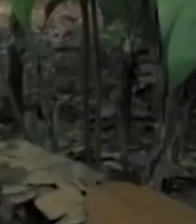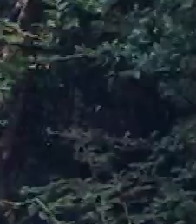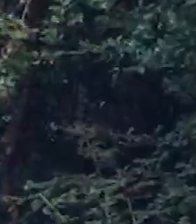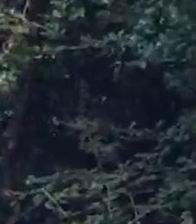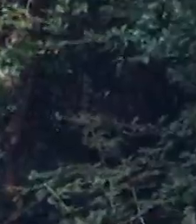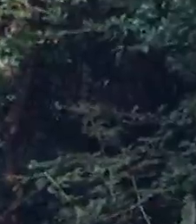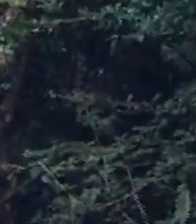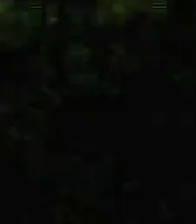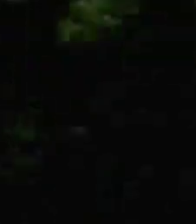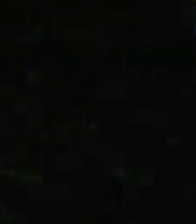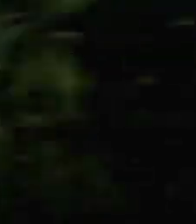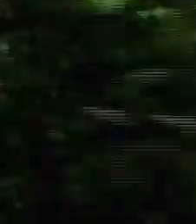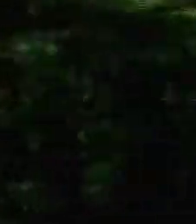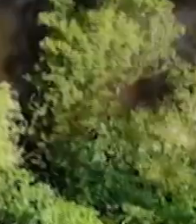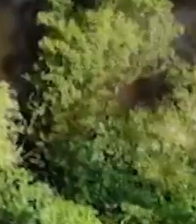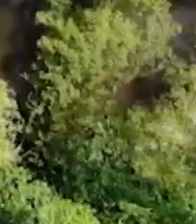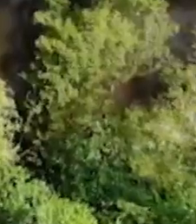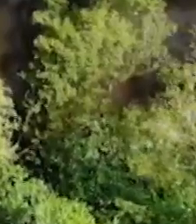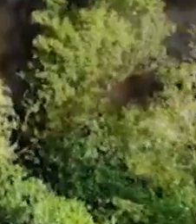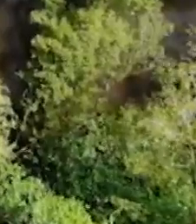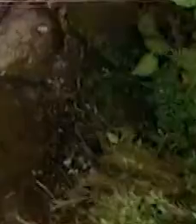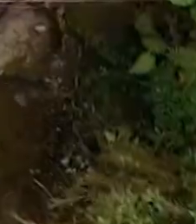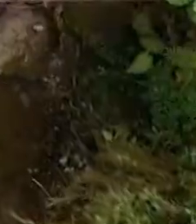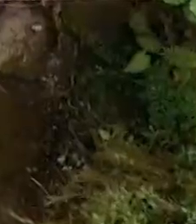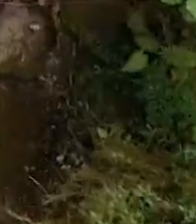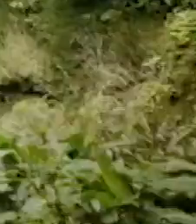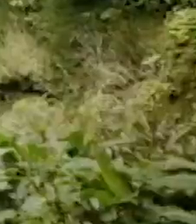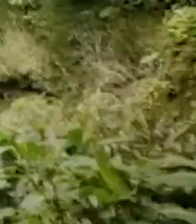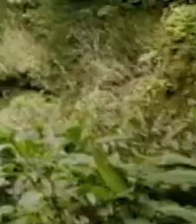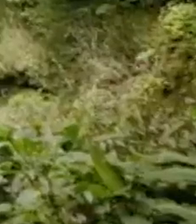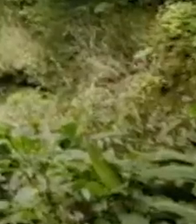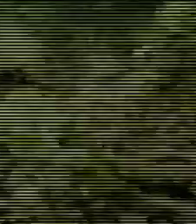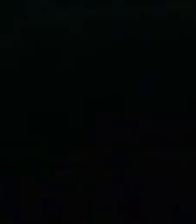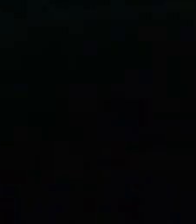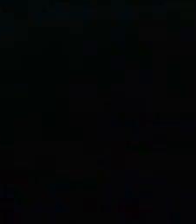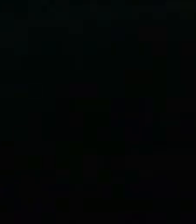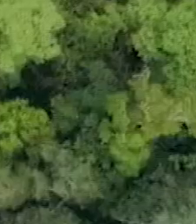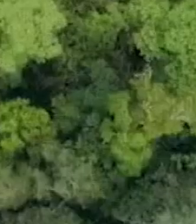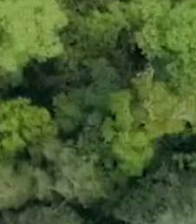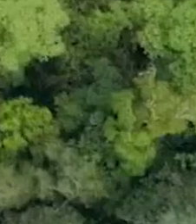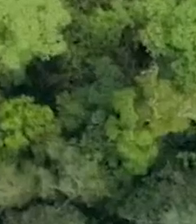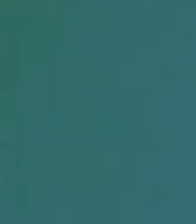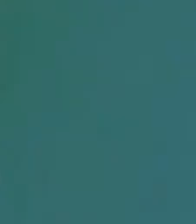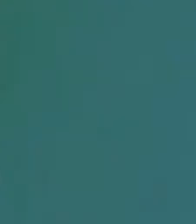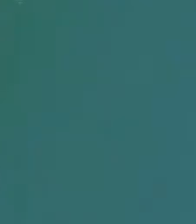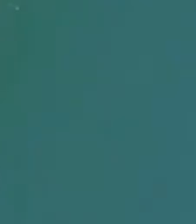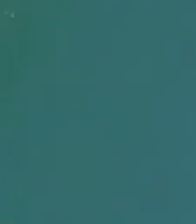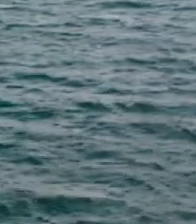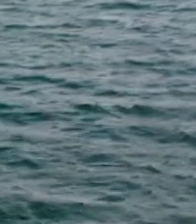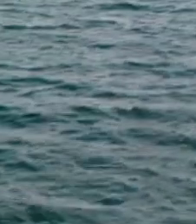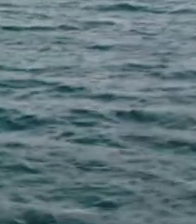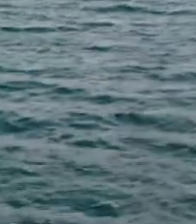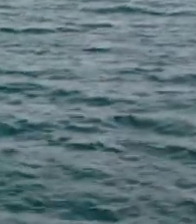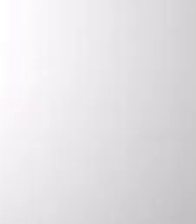turistea por Costa Rica. Entre todos, cuidémonos juntos. Ingresa a vamosaturistear.com